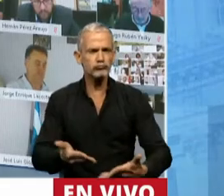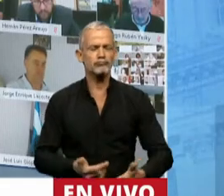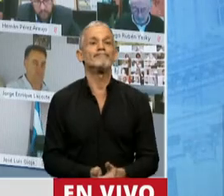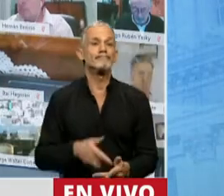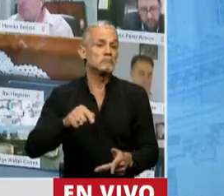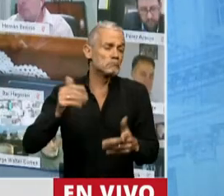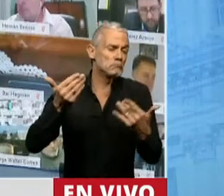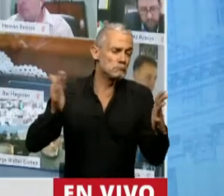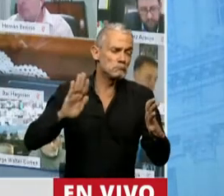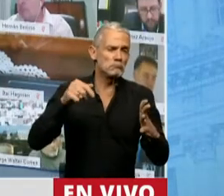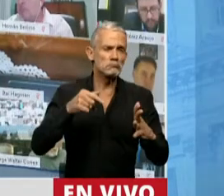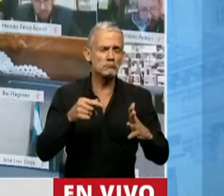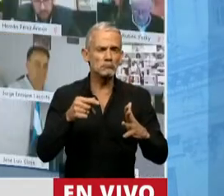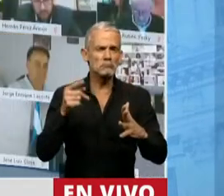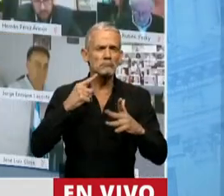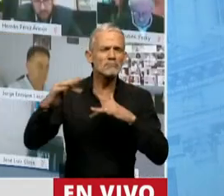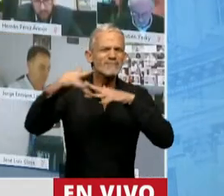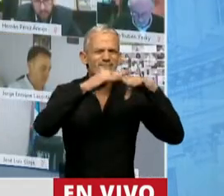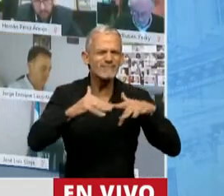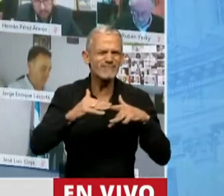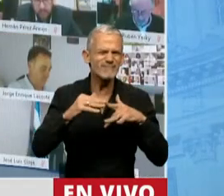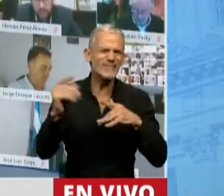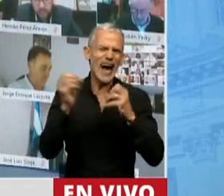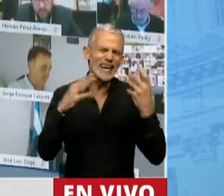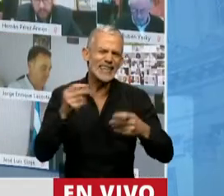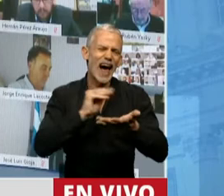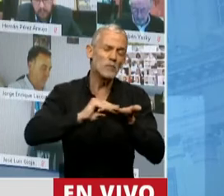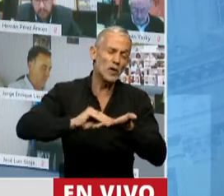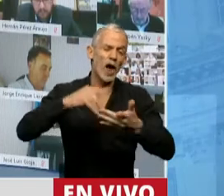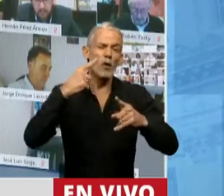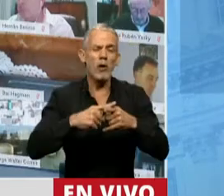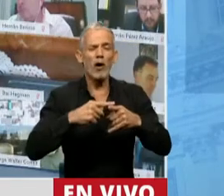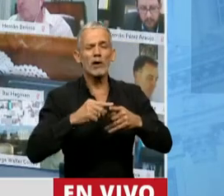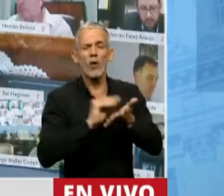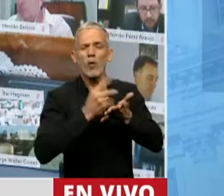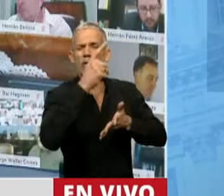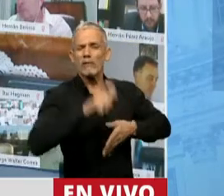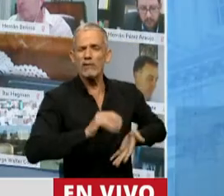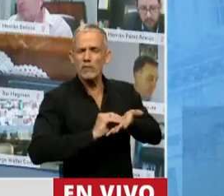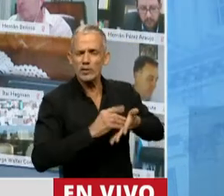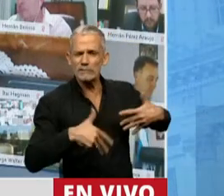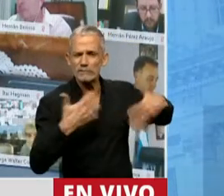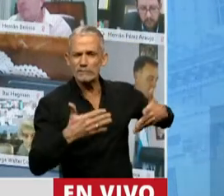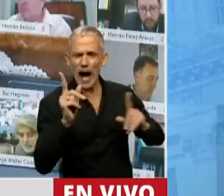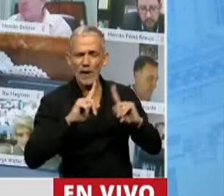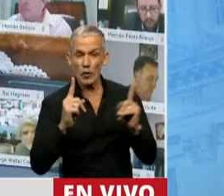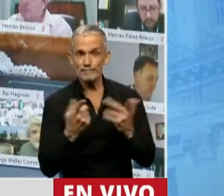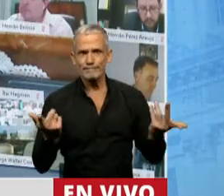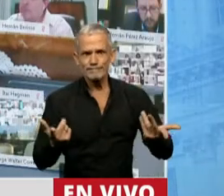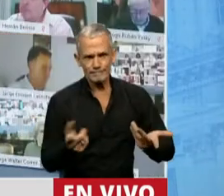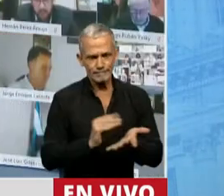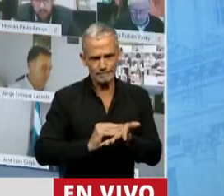quizás en vez de estar en boca de toda la opinión pública por las actitudes que toman algunos que